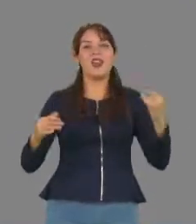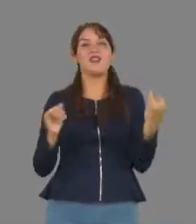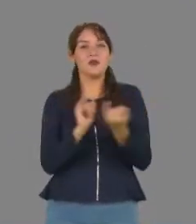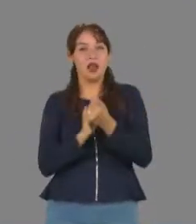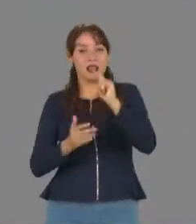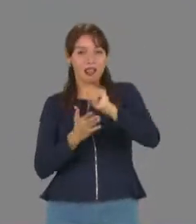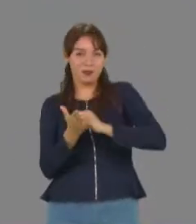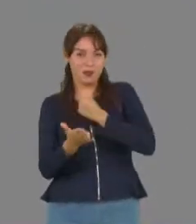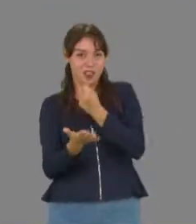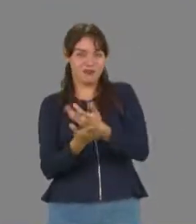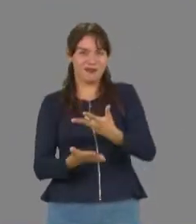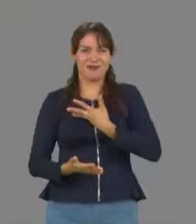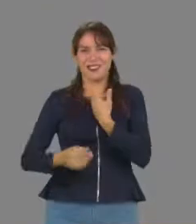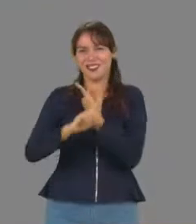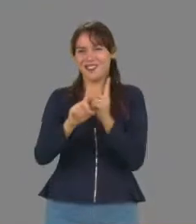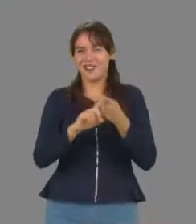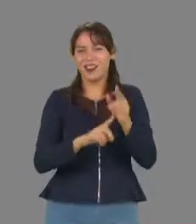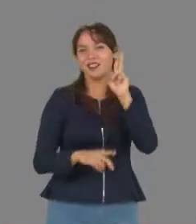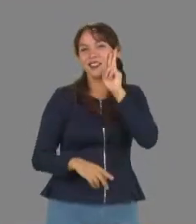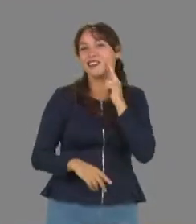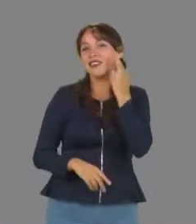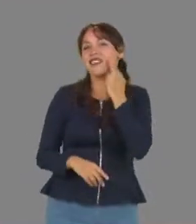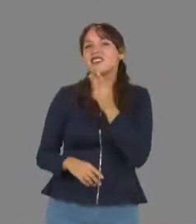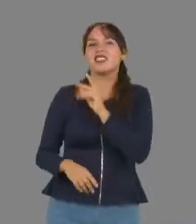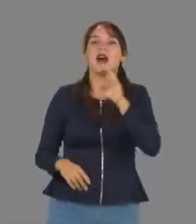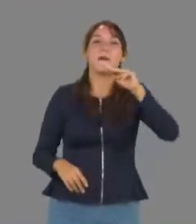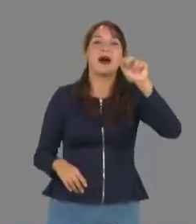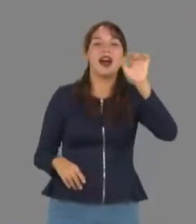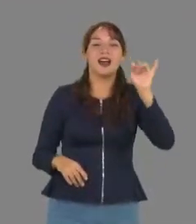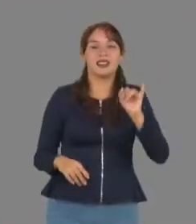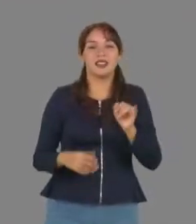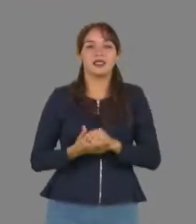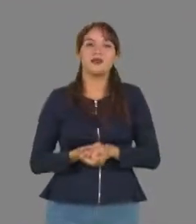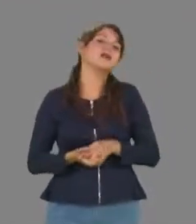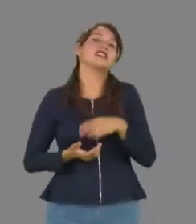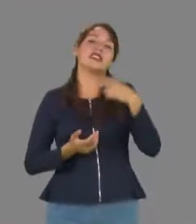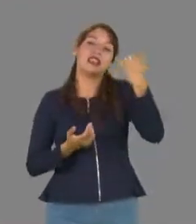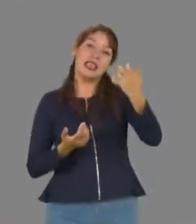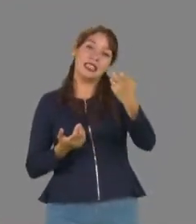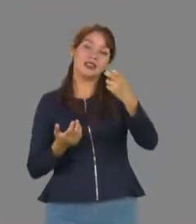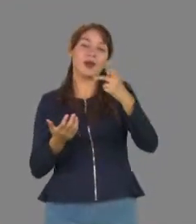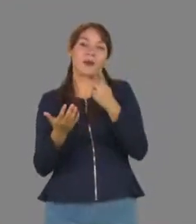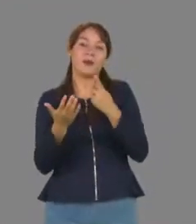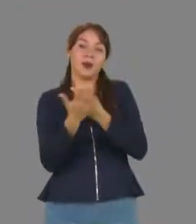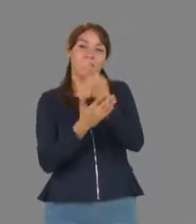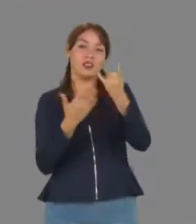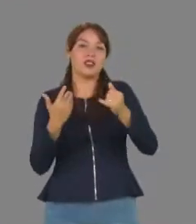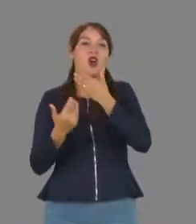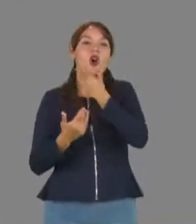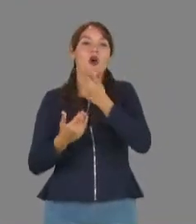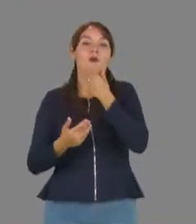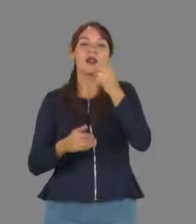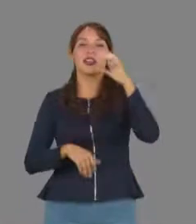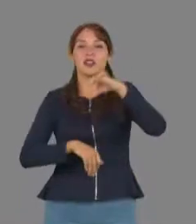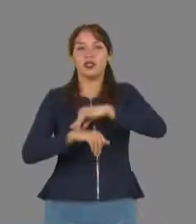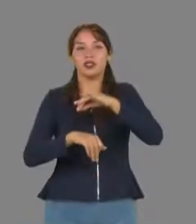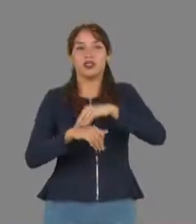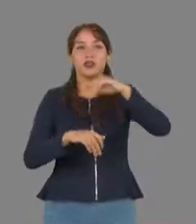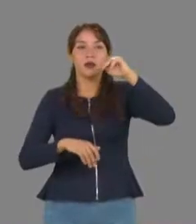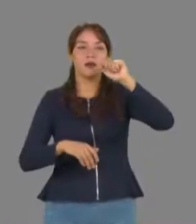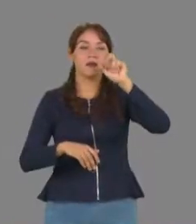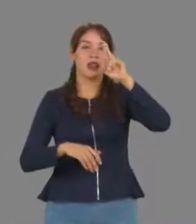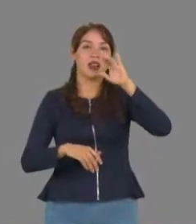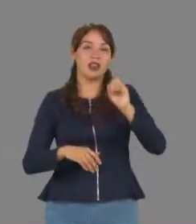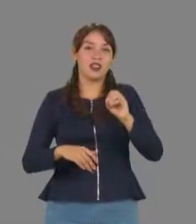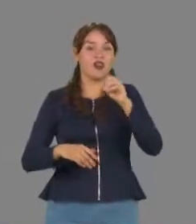diversidad de maíces criollos, razas. Entonces un proyecto importante que está llevando a cabo el doctor Mario Rocandio Rodríguez es